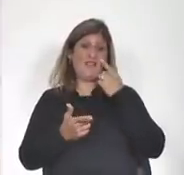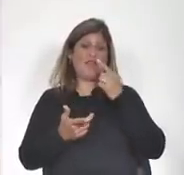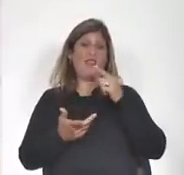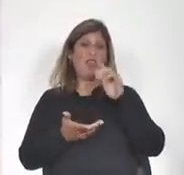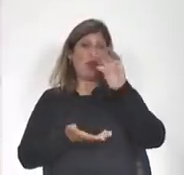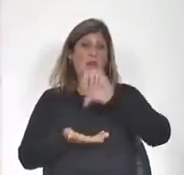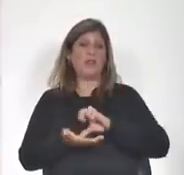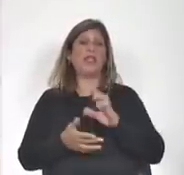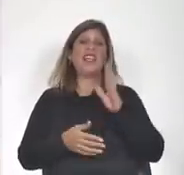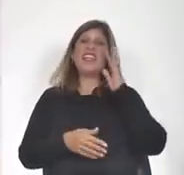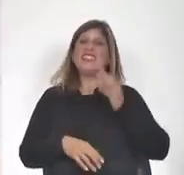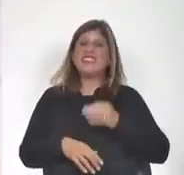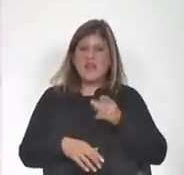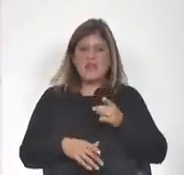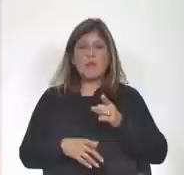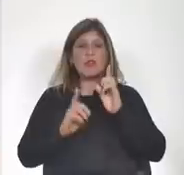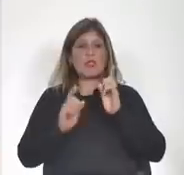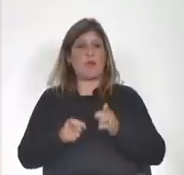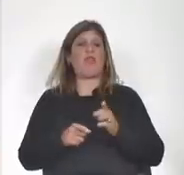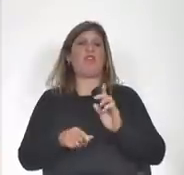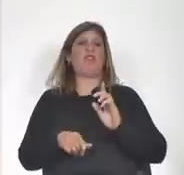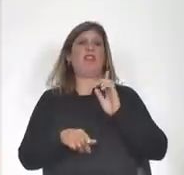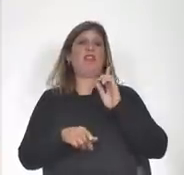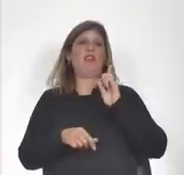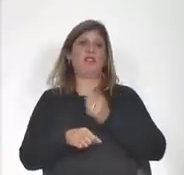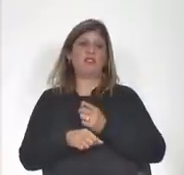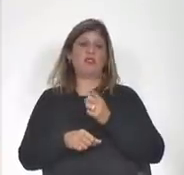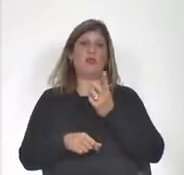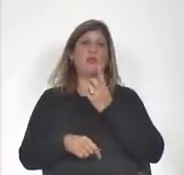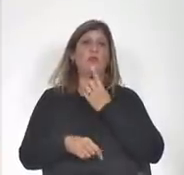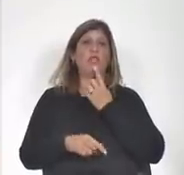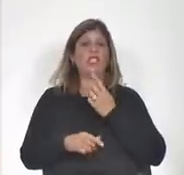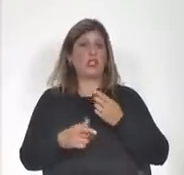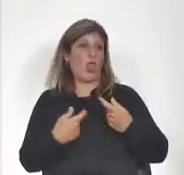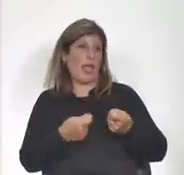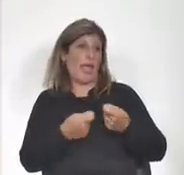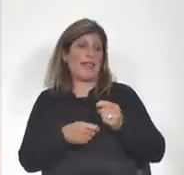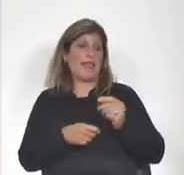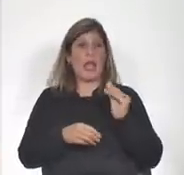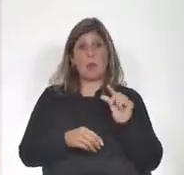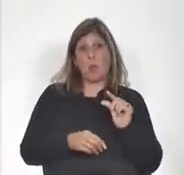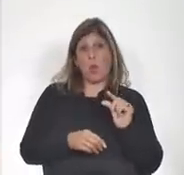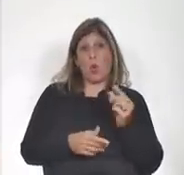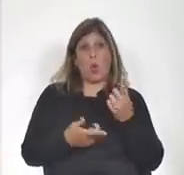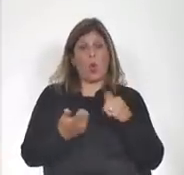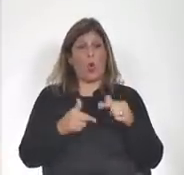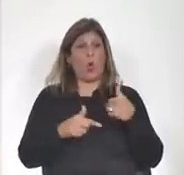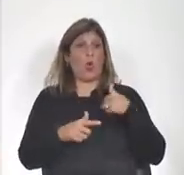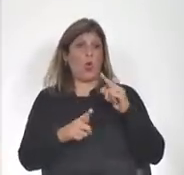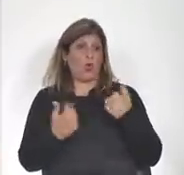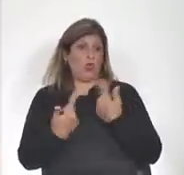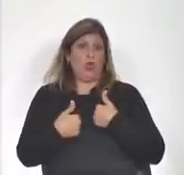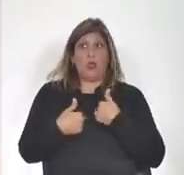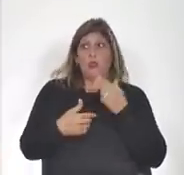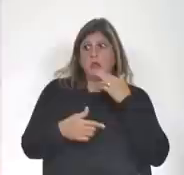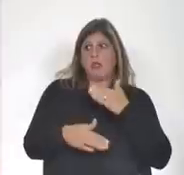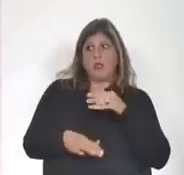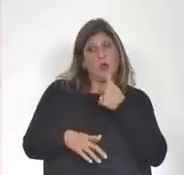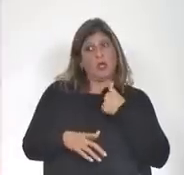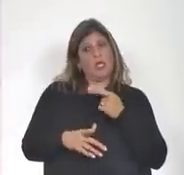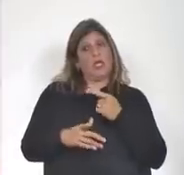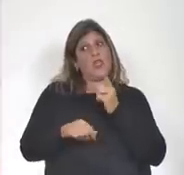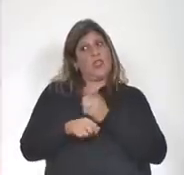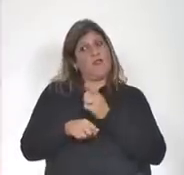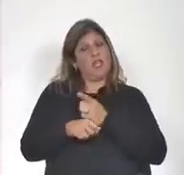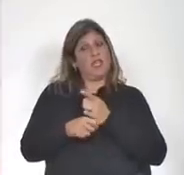sabemos también de la decisión política de gastar poco en relación a lo que nosotros entendemos que se debería gastar y a lo que están gastando otros